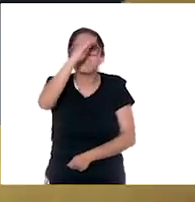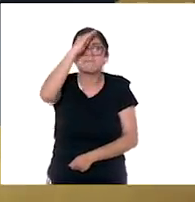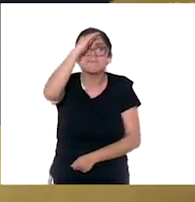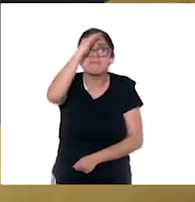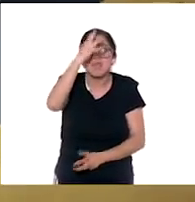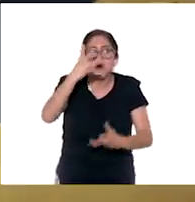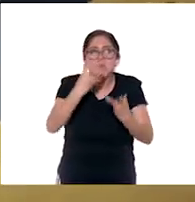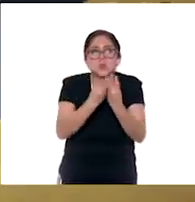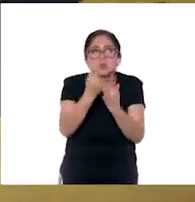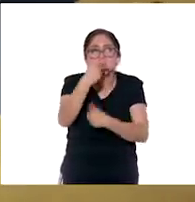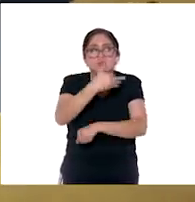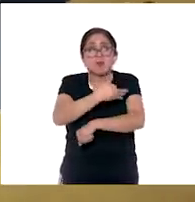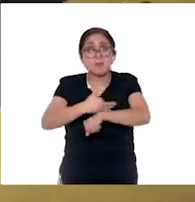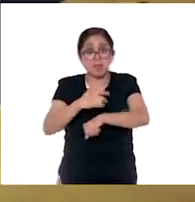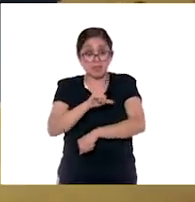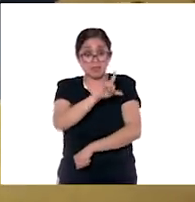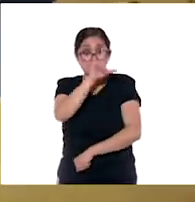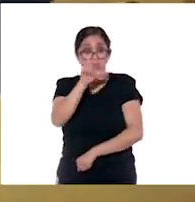cuenta.